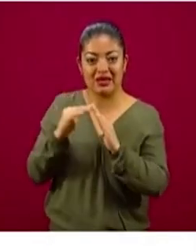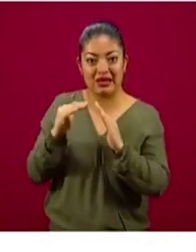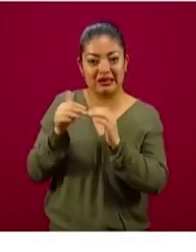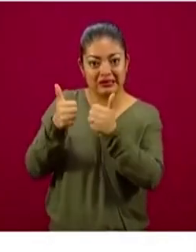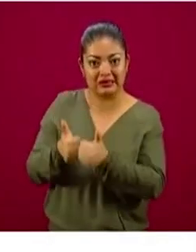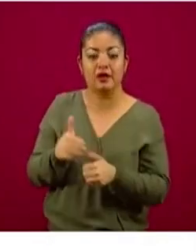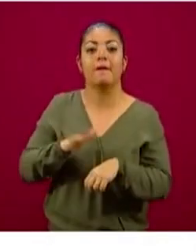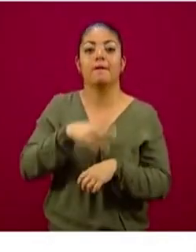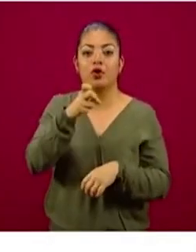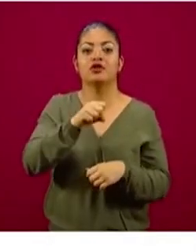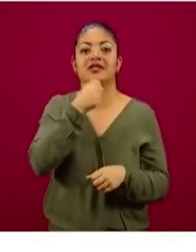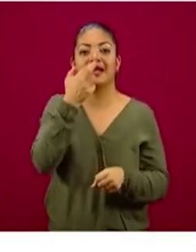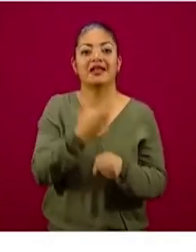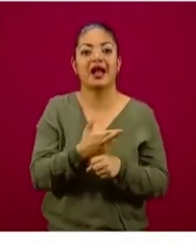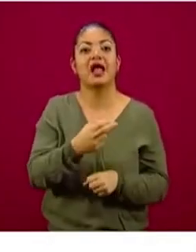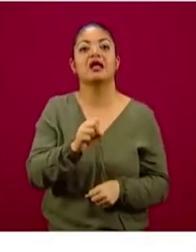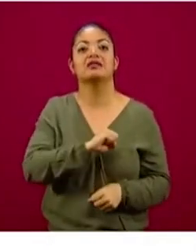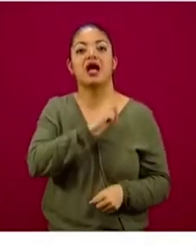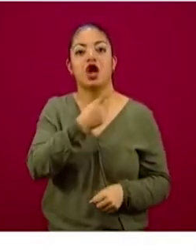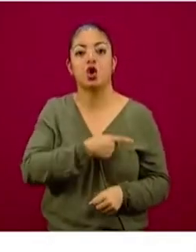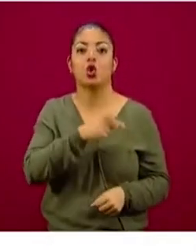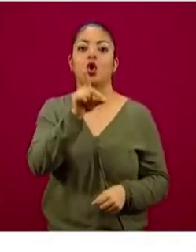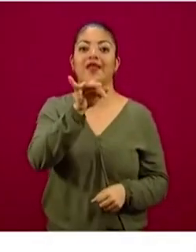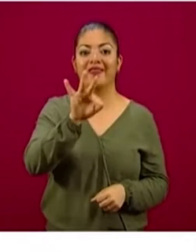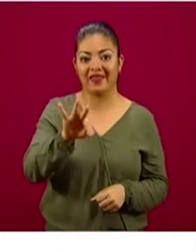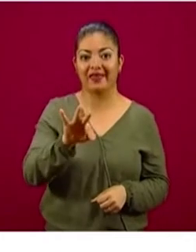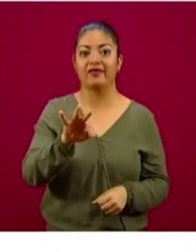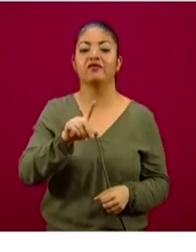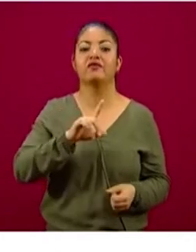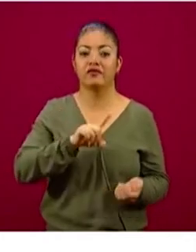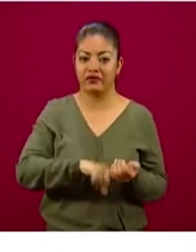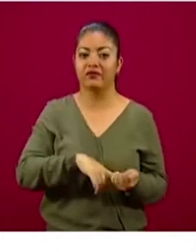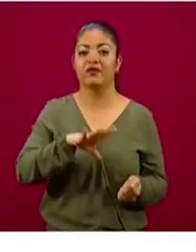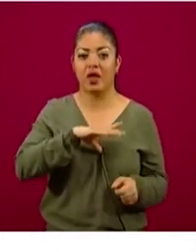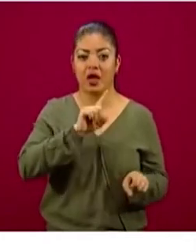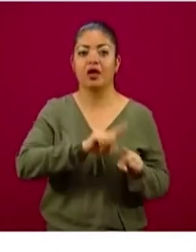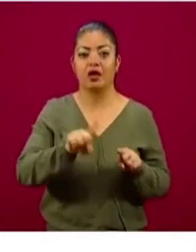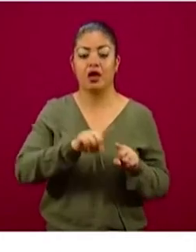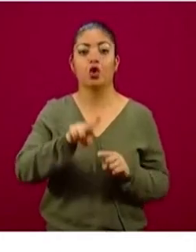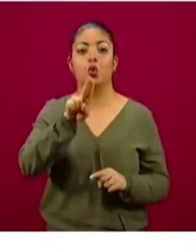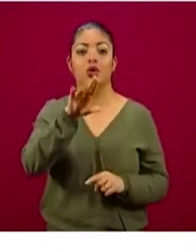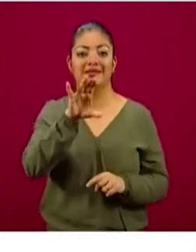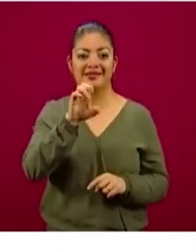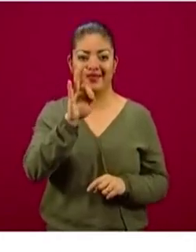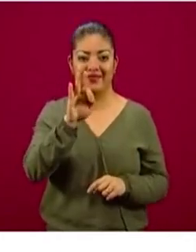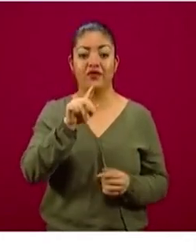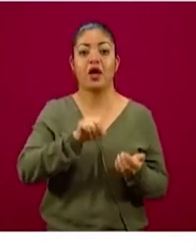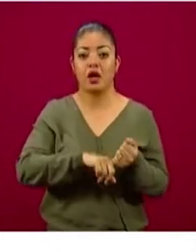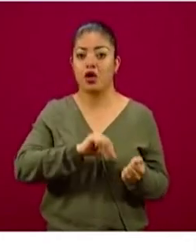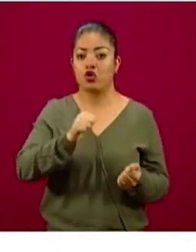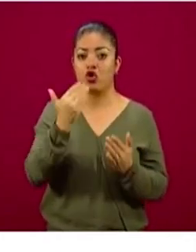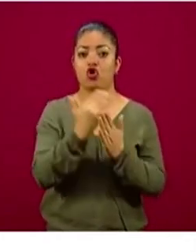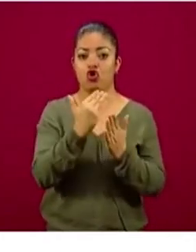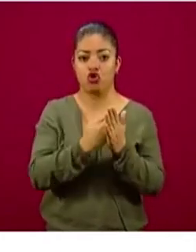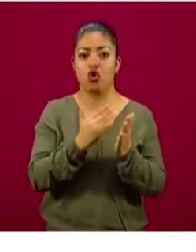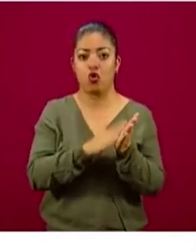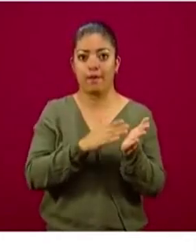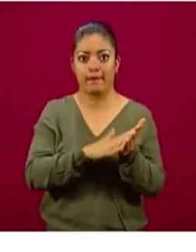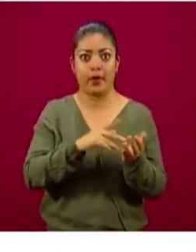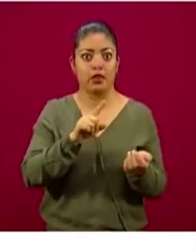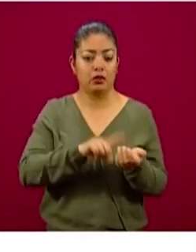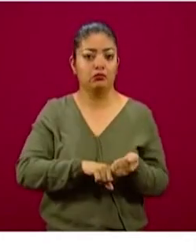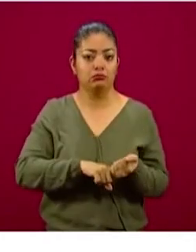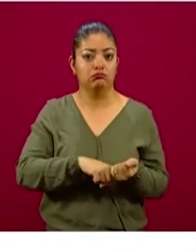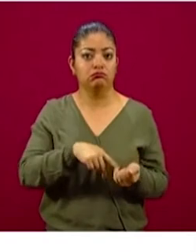de la Secretaría de Salud del UNICEF, hay varios documentos que pueden ayudar a los